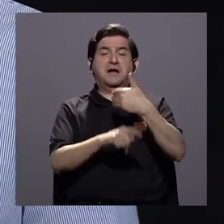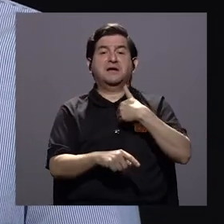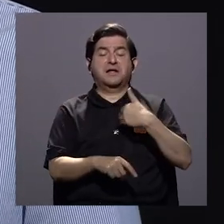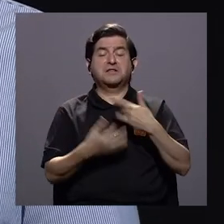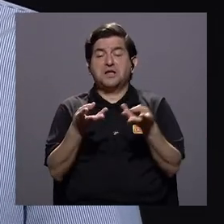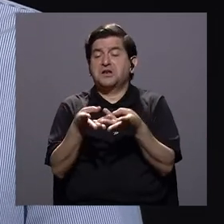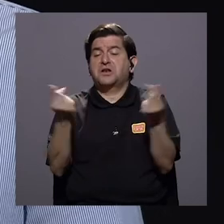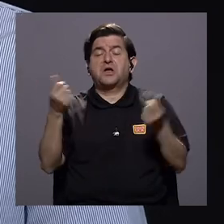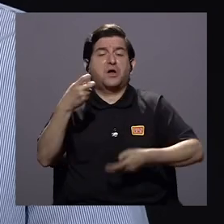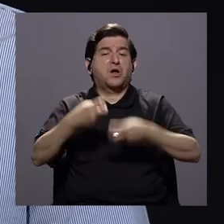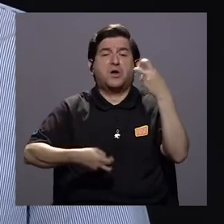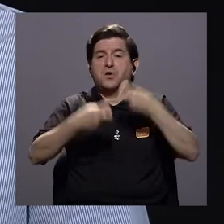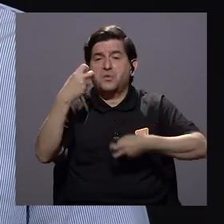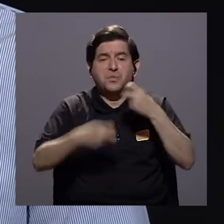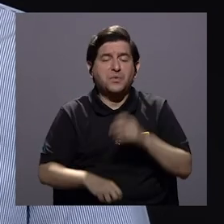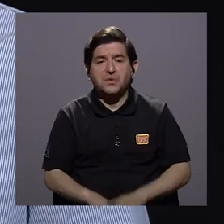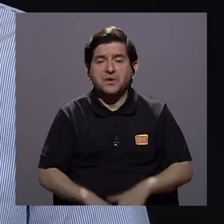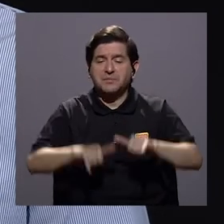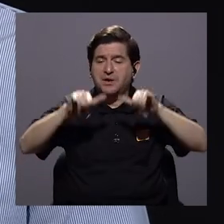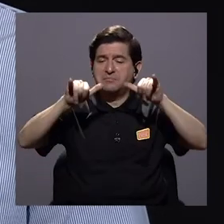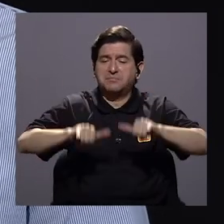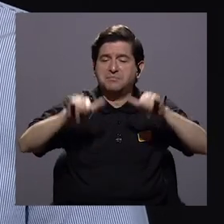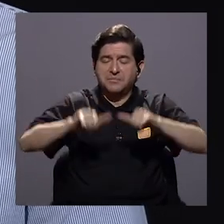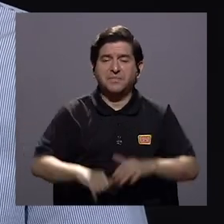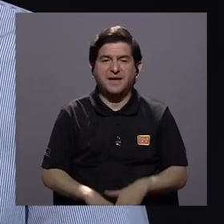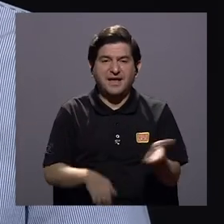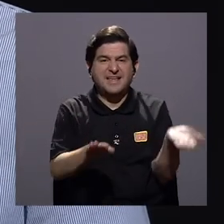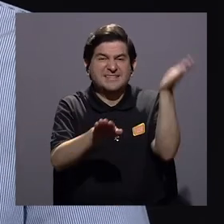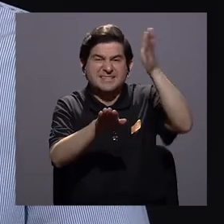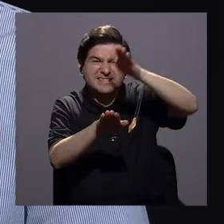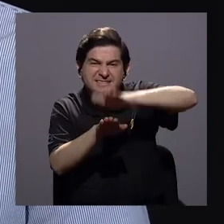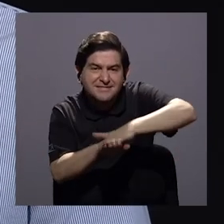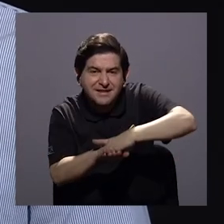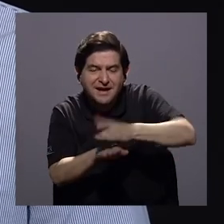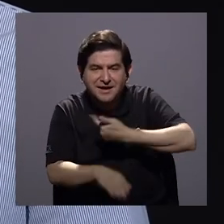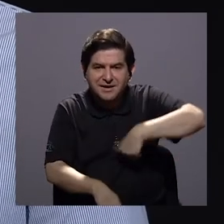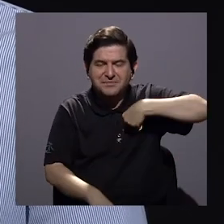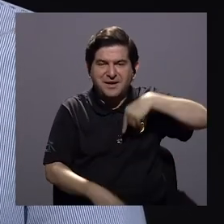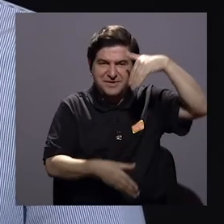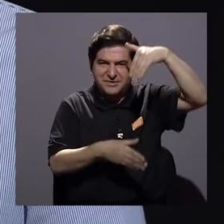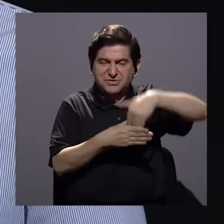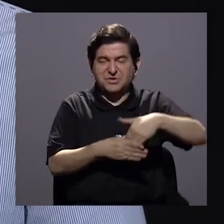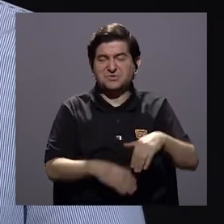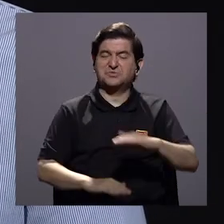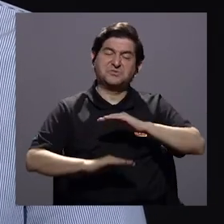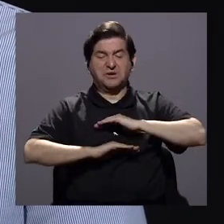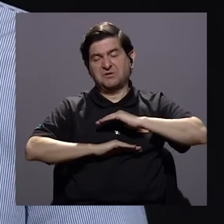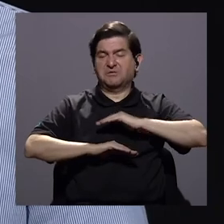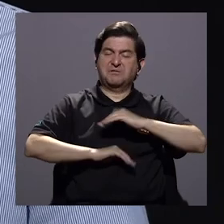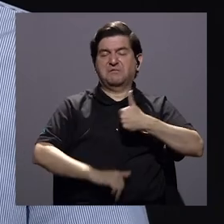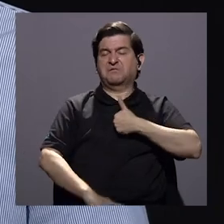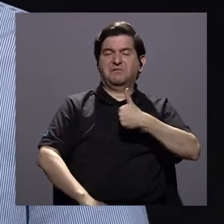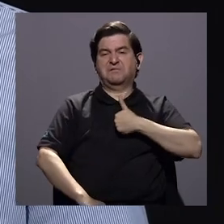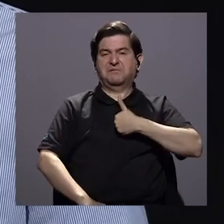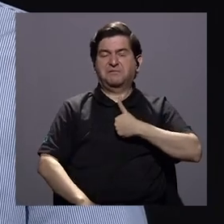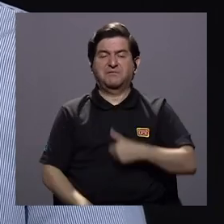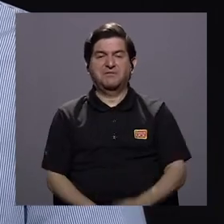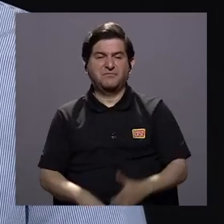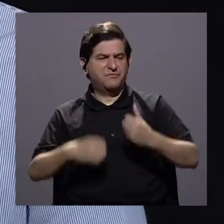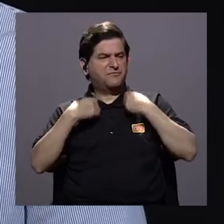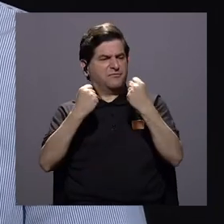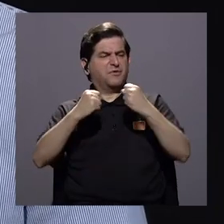tiene resuelto el problema de la sostenibilidad que es una trampa en la que hemos caído de autocomplacencia en la